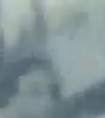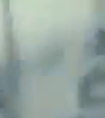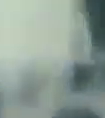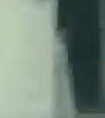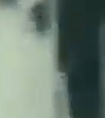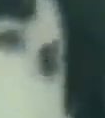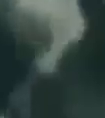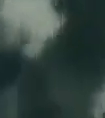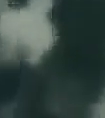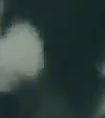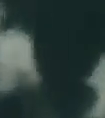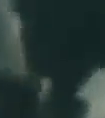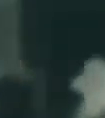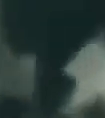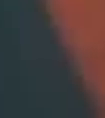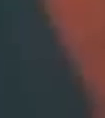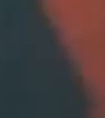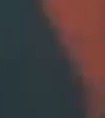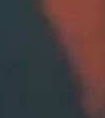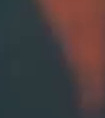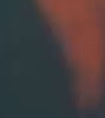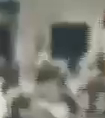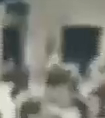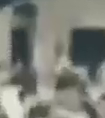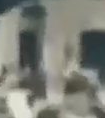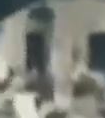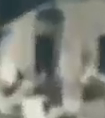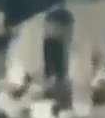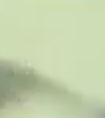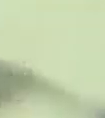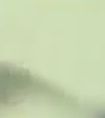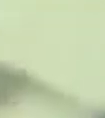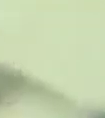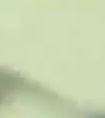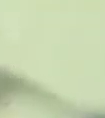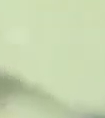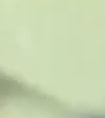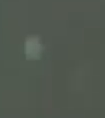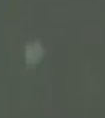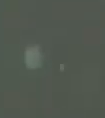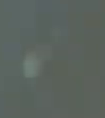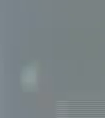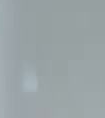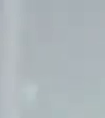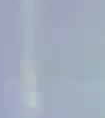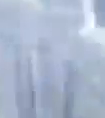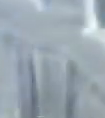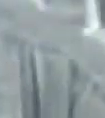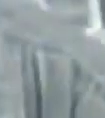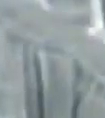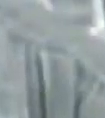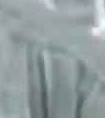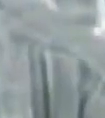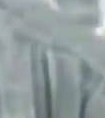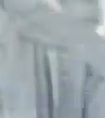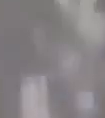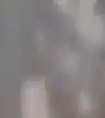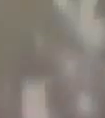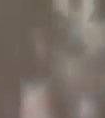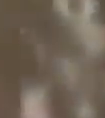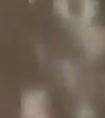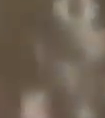y fue fundador de la Liga Socialista. En ese tiempo había unos gobiernos que perseguían a los líderes